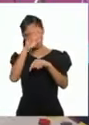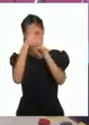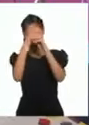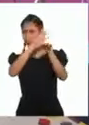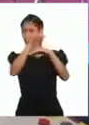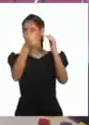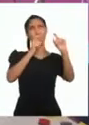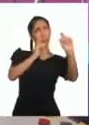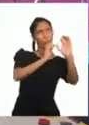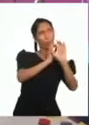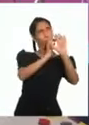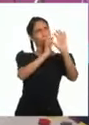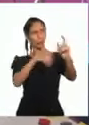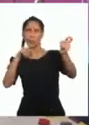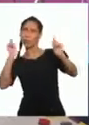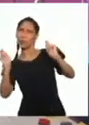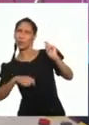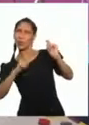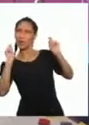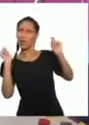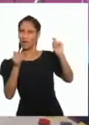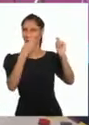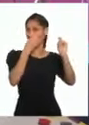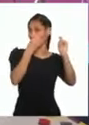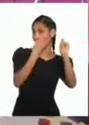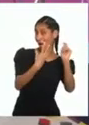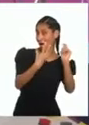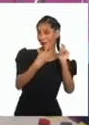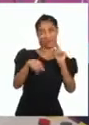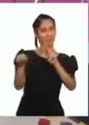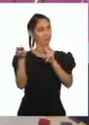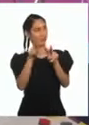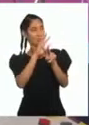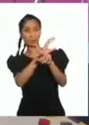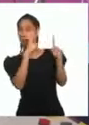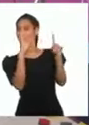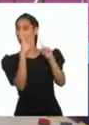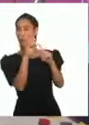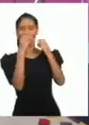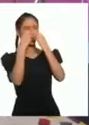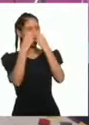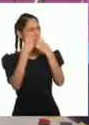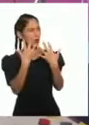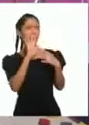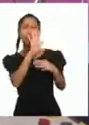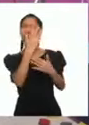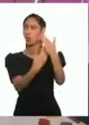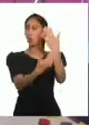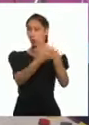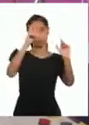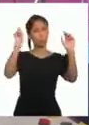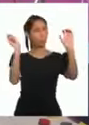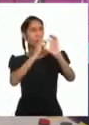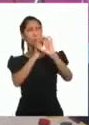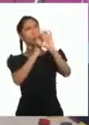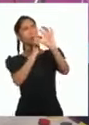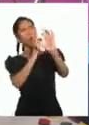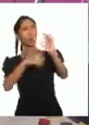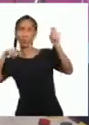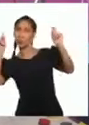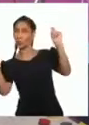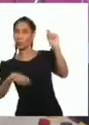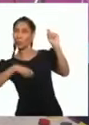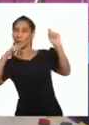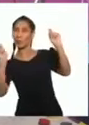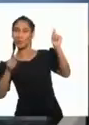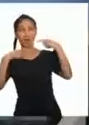porque enriquecen nuestra cultura, gracias a los instrumentos y la música popular que